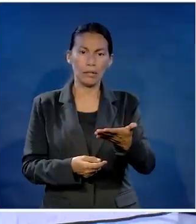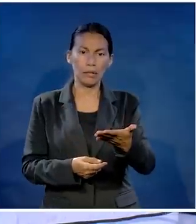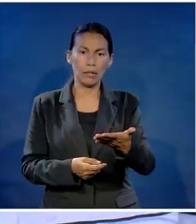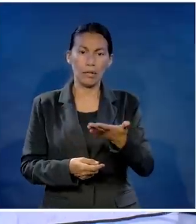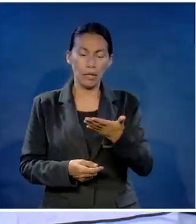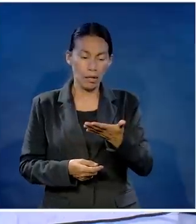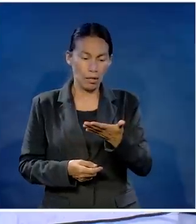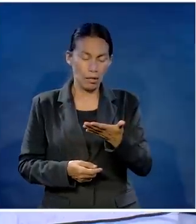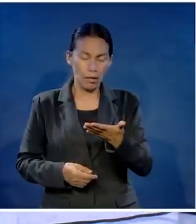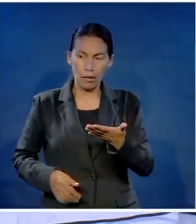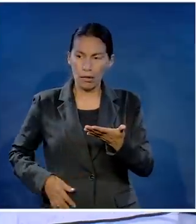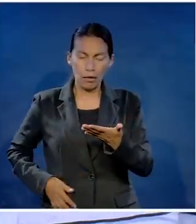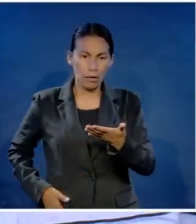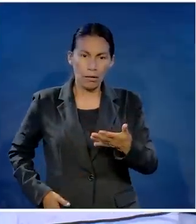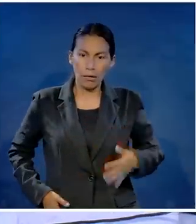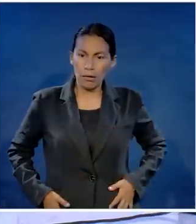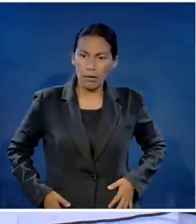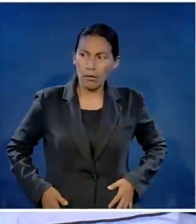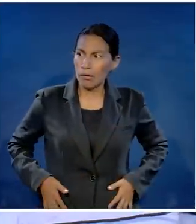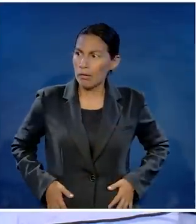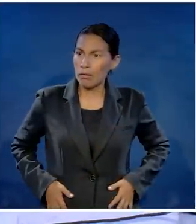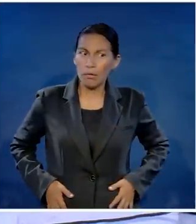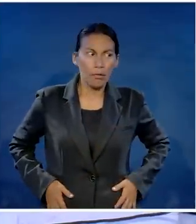es tanto ¿cómo no?